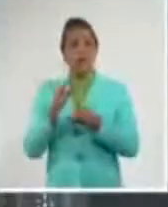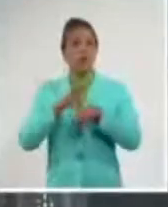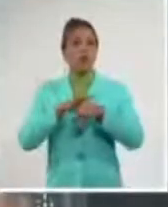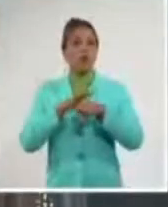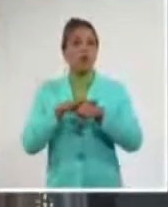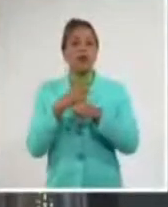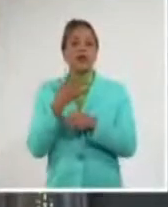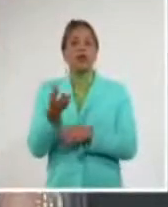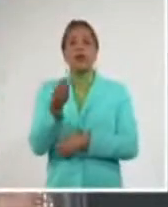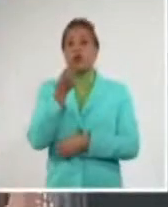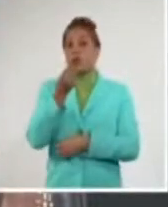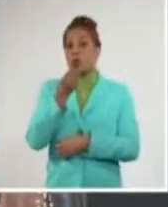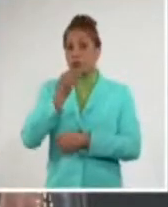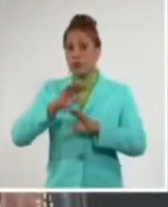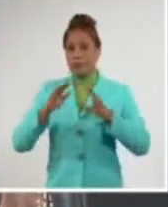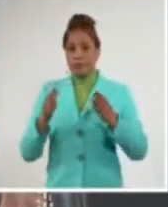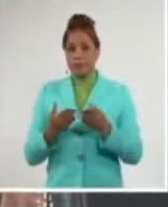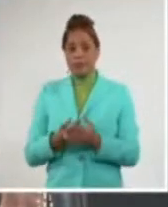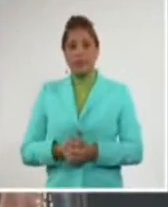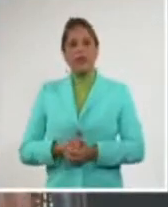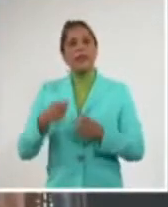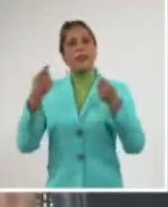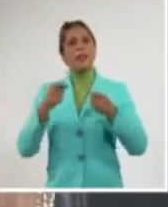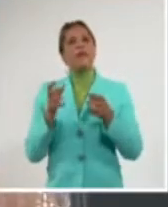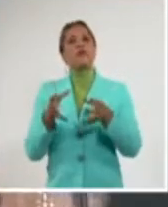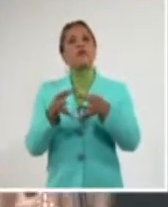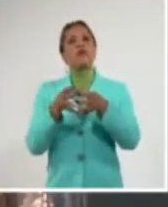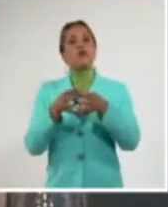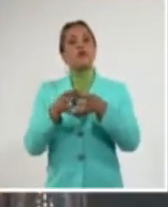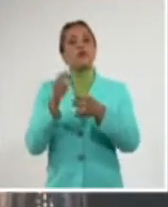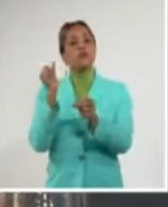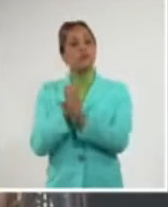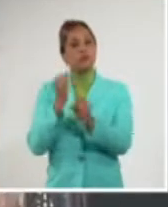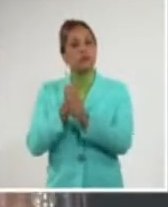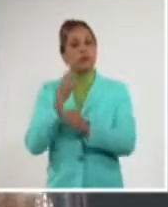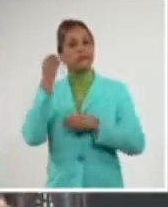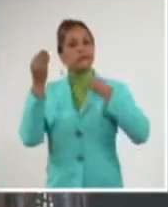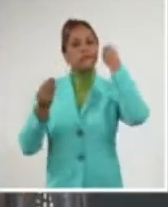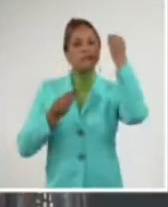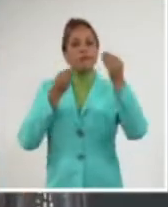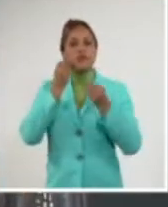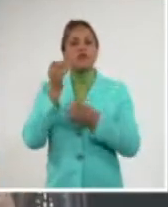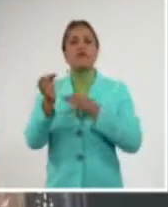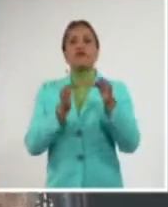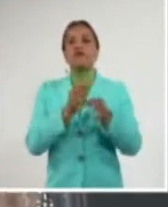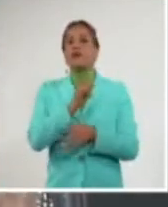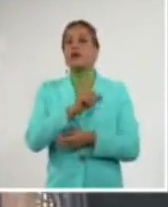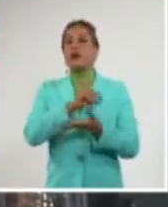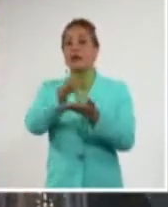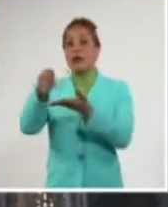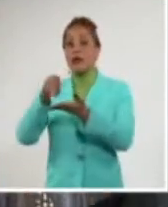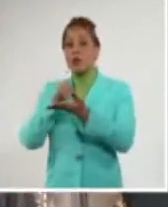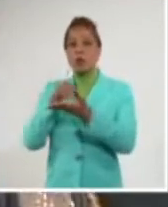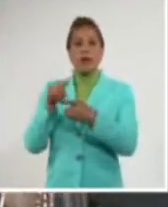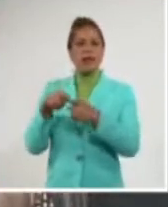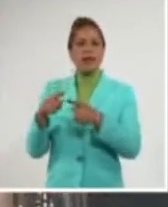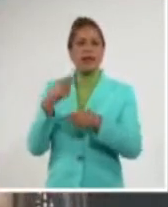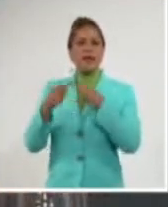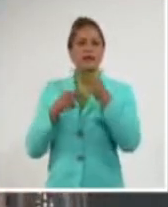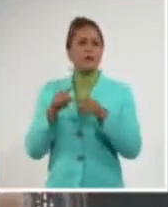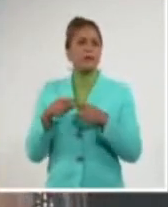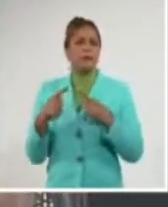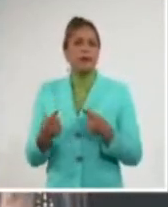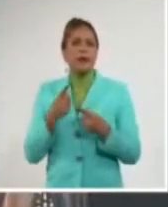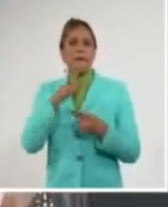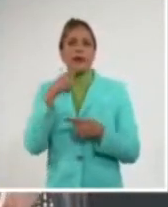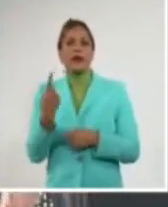Hay que reunir su grupo de trabajo y analizar en función de lo que está en cada lugar, qué más tenemos que hacer para que